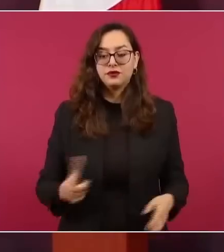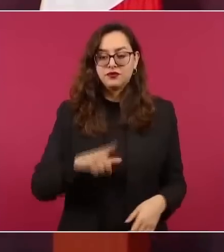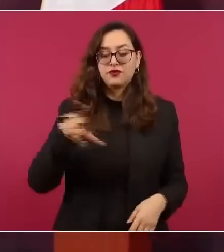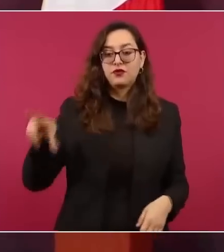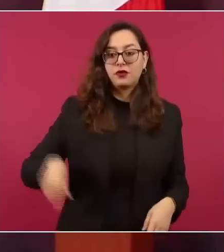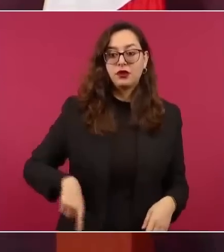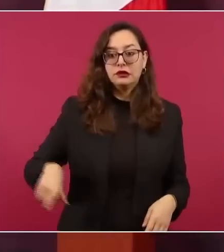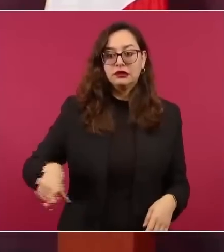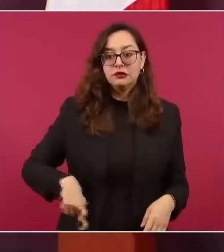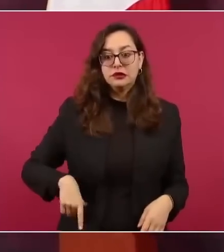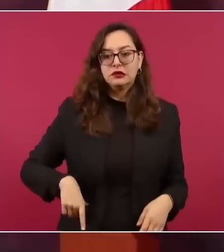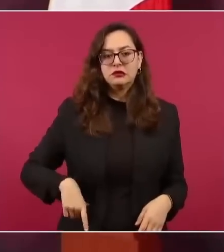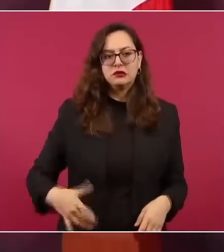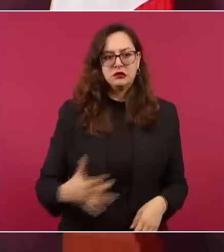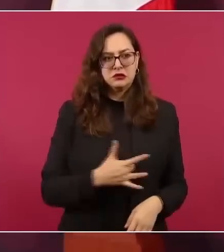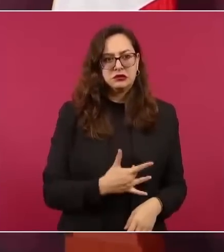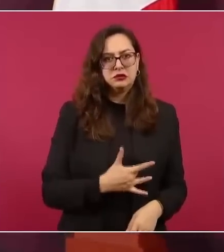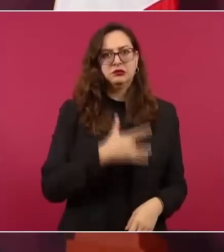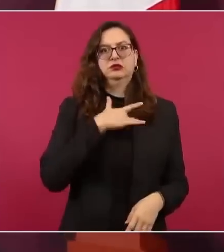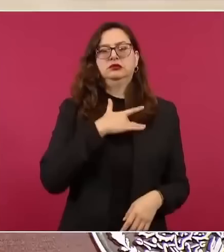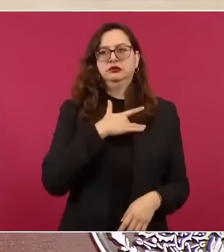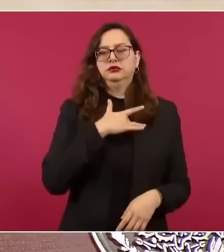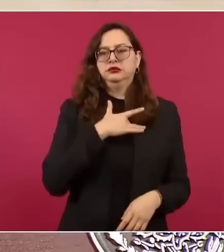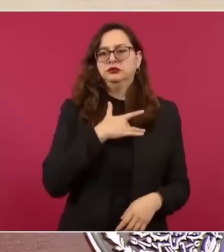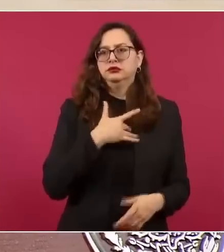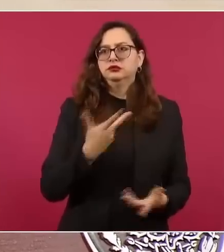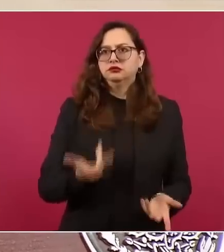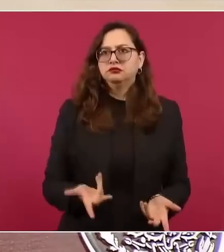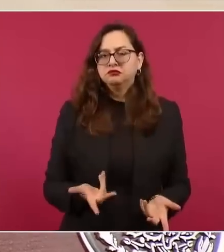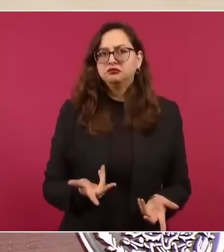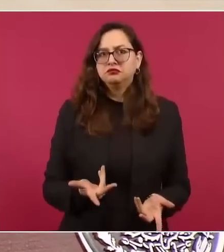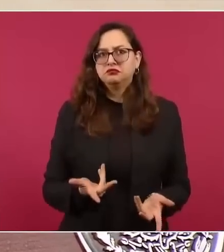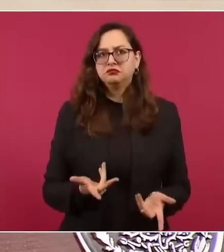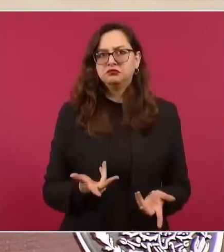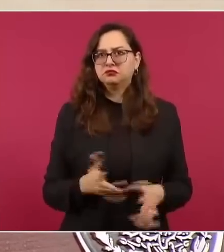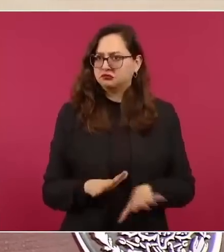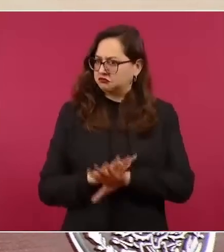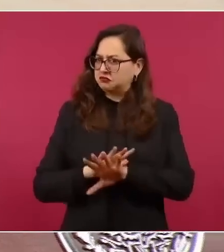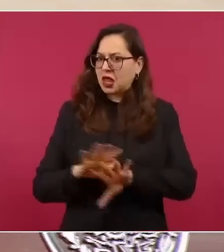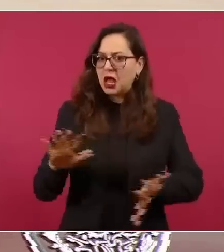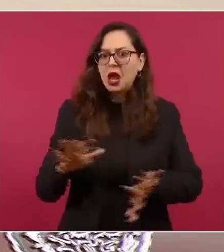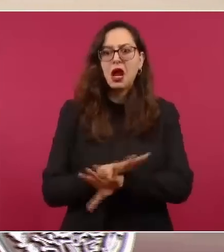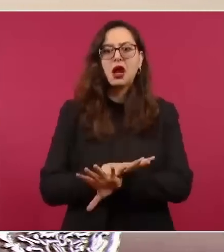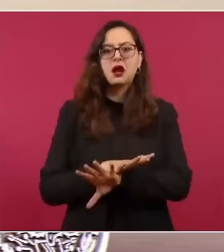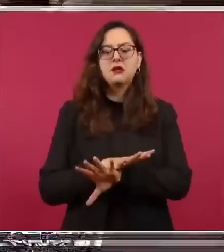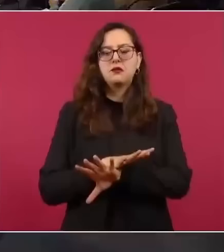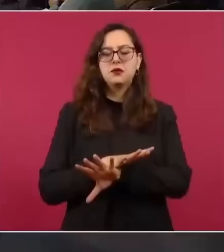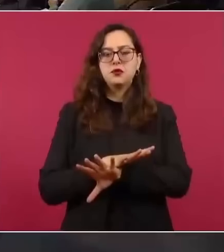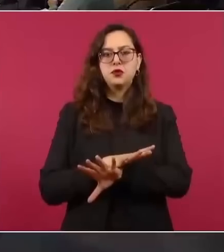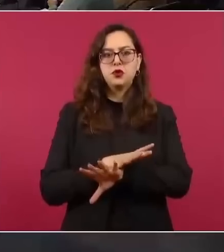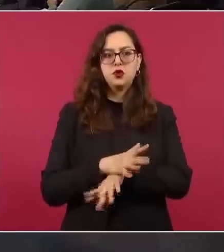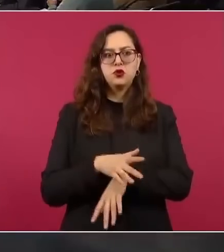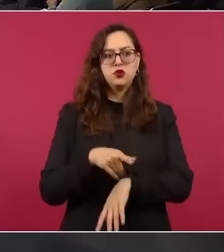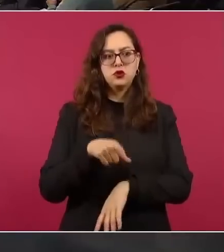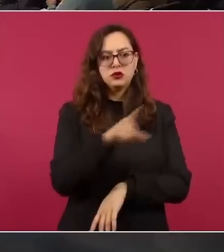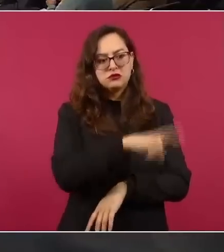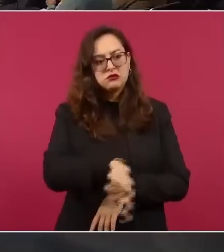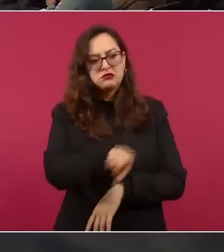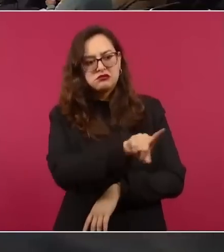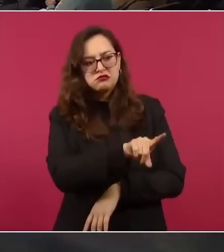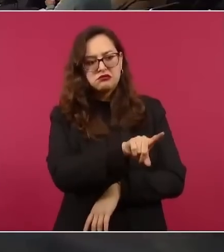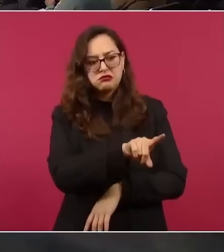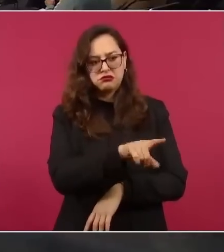a tocar intereses